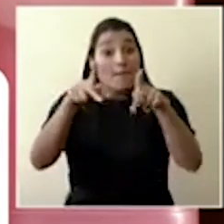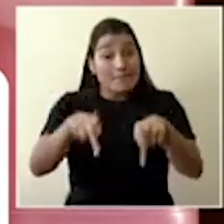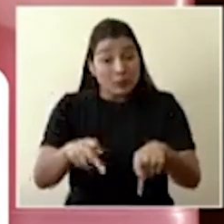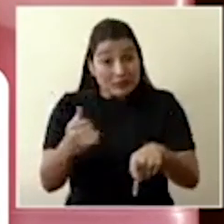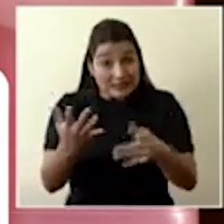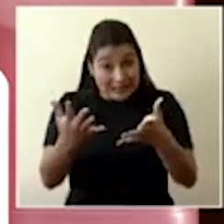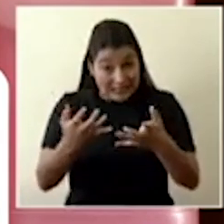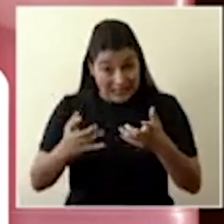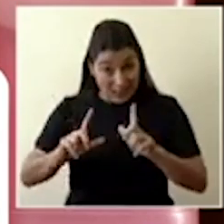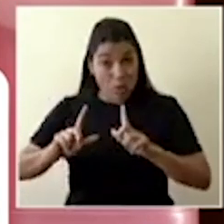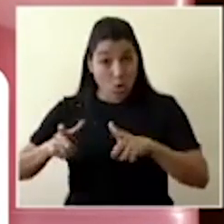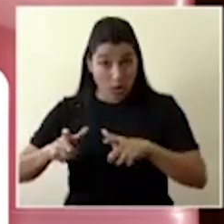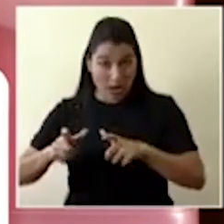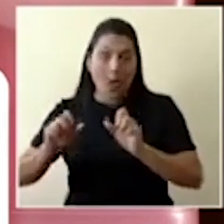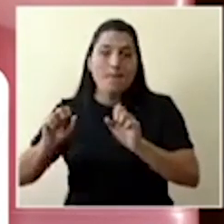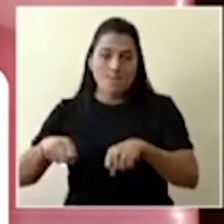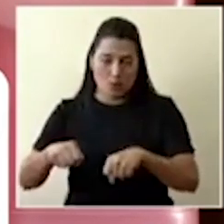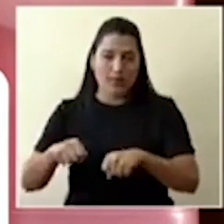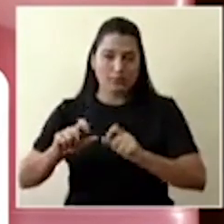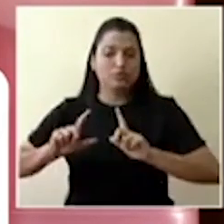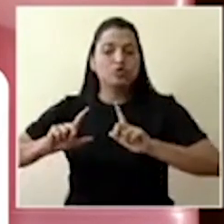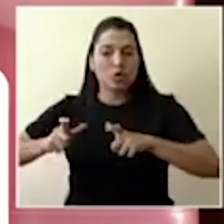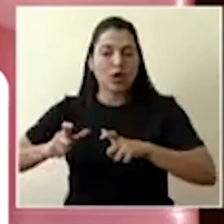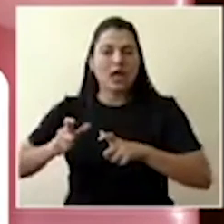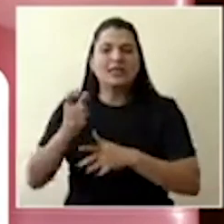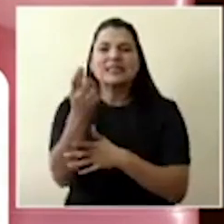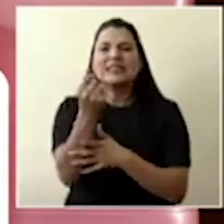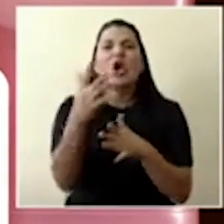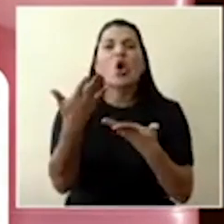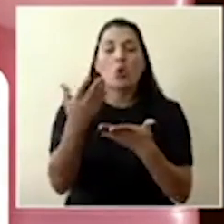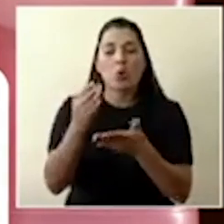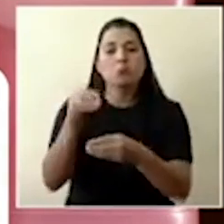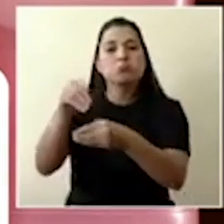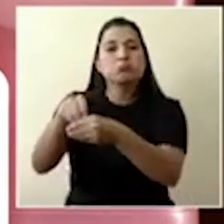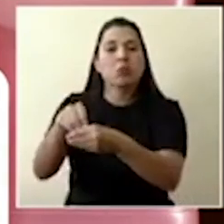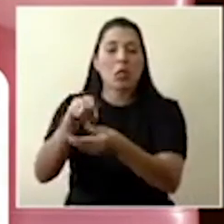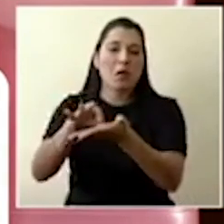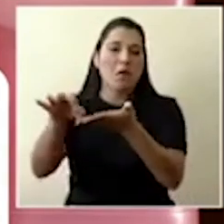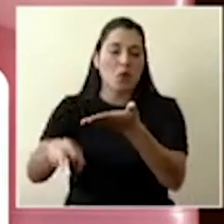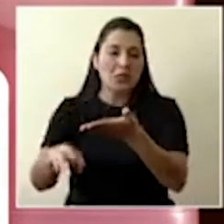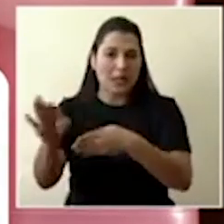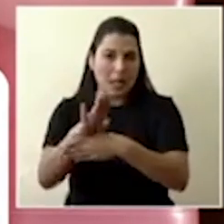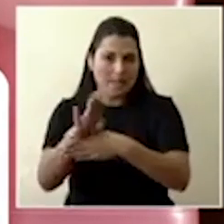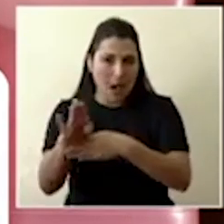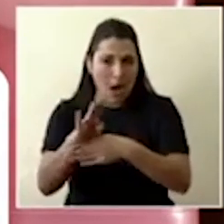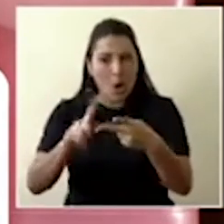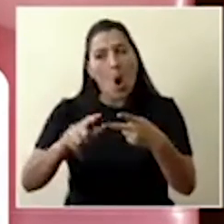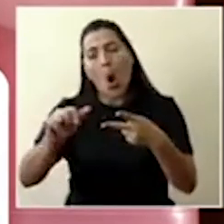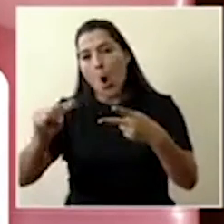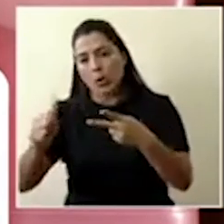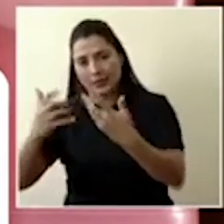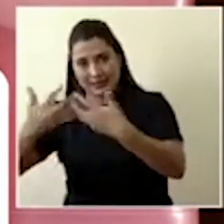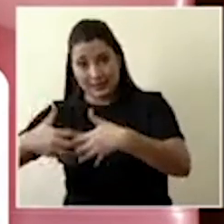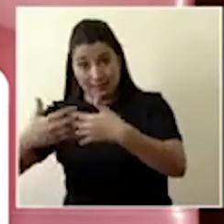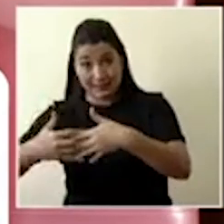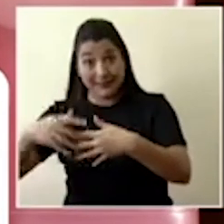y también por medio de la plataforma de Colby y hoy se nos están uniendo también Movistar. claro,